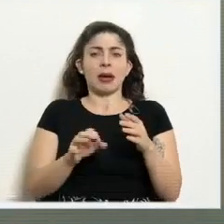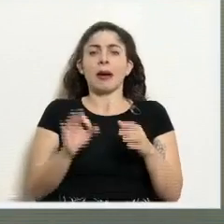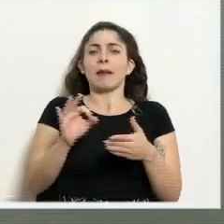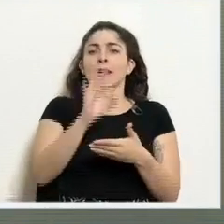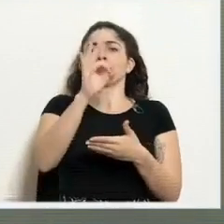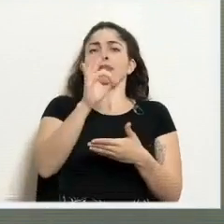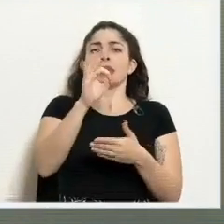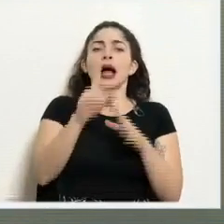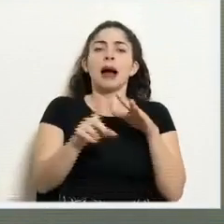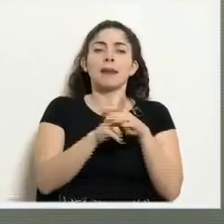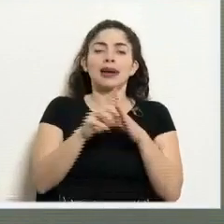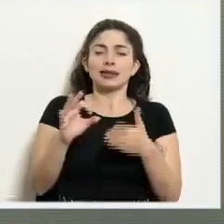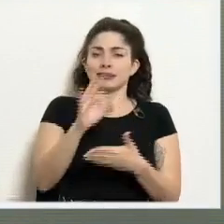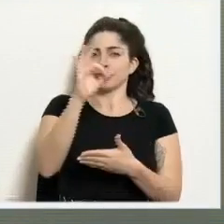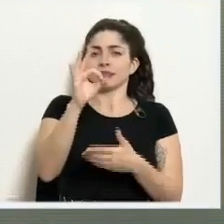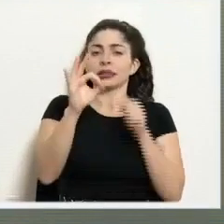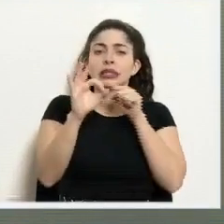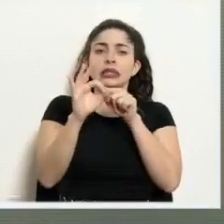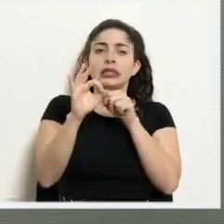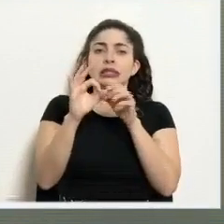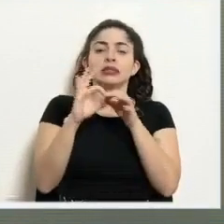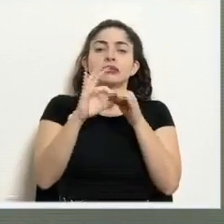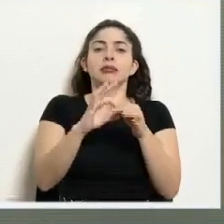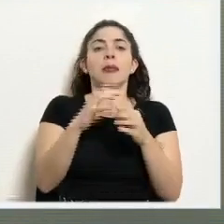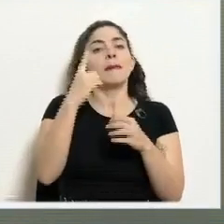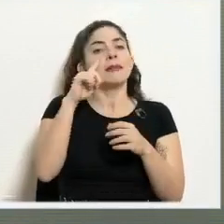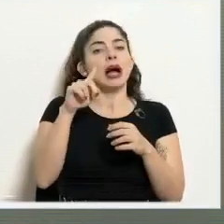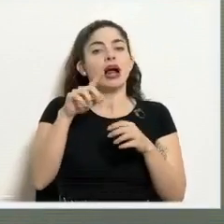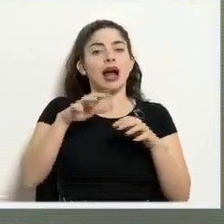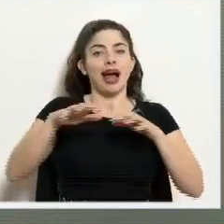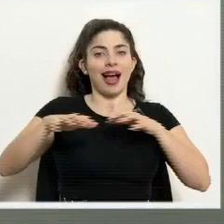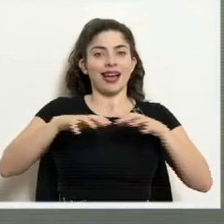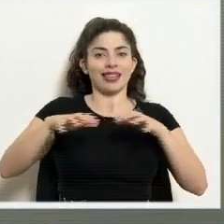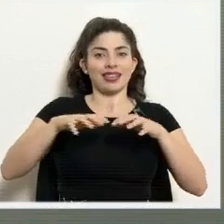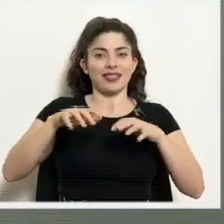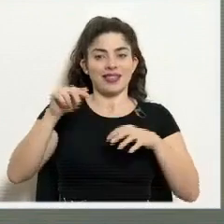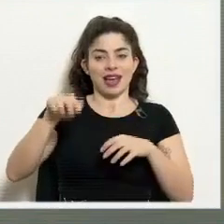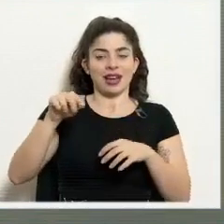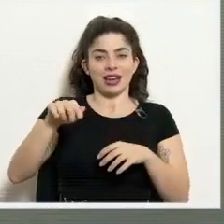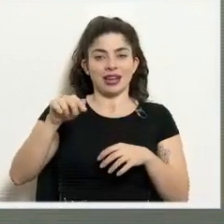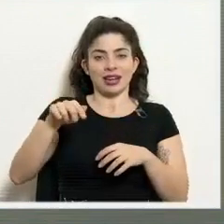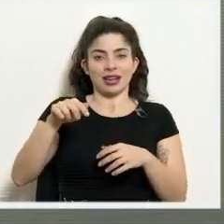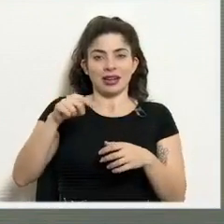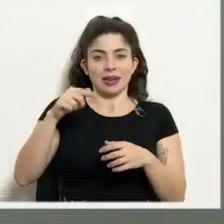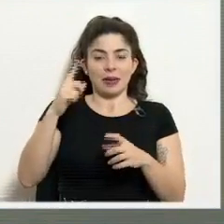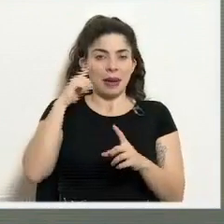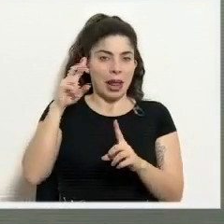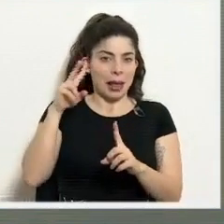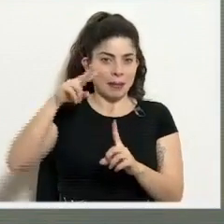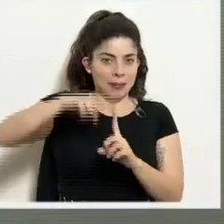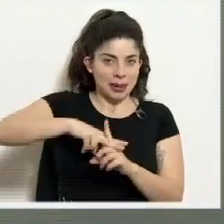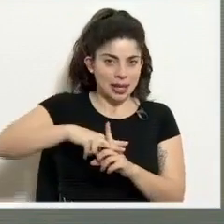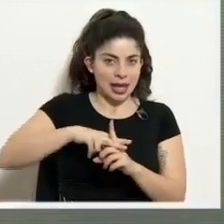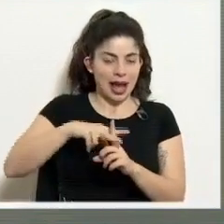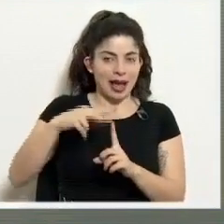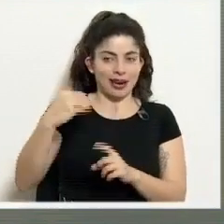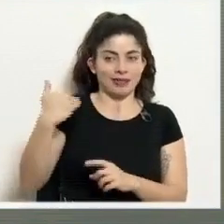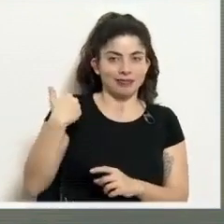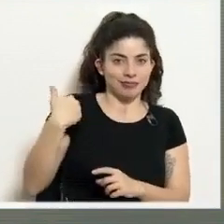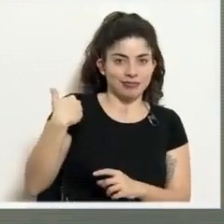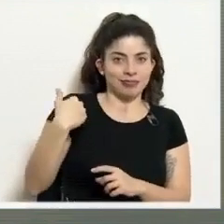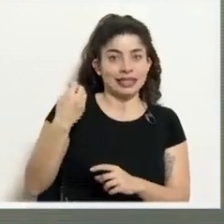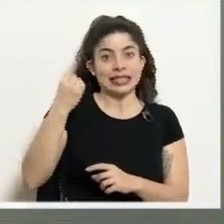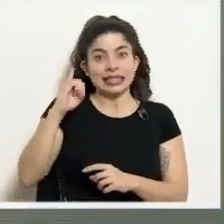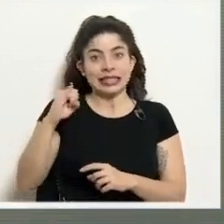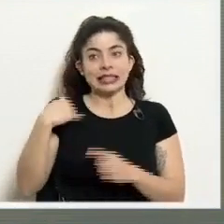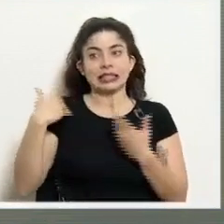en su teléfono relacionado con la activación de esta activación de la implementación de la notificación de